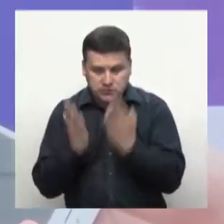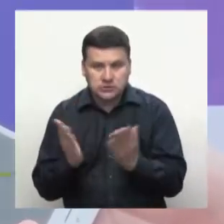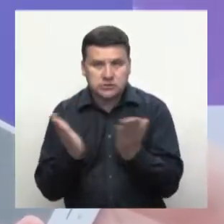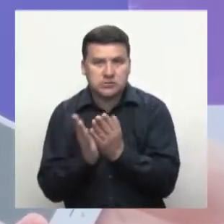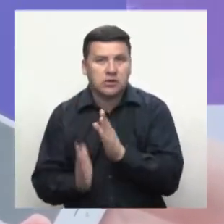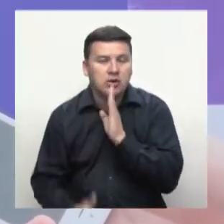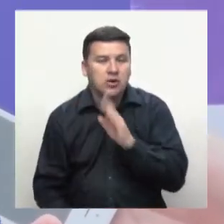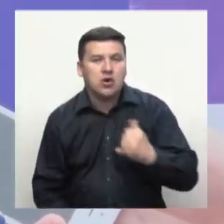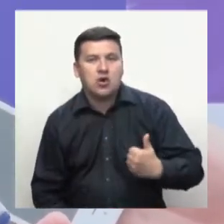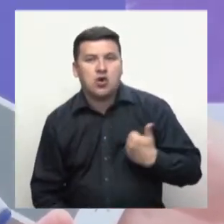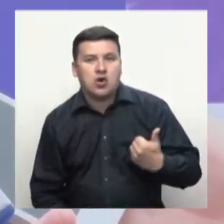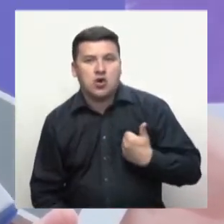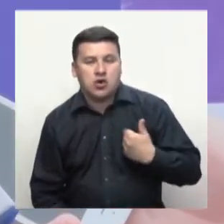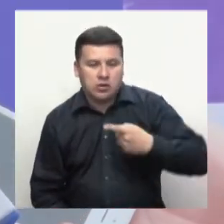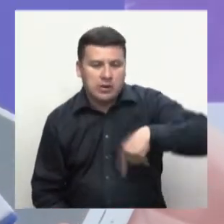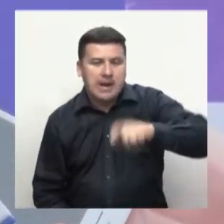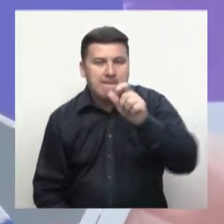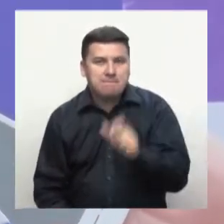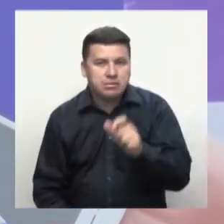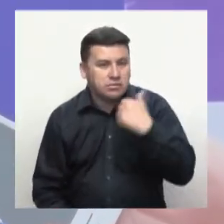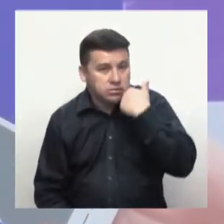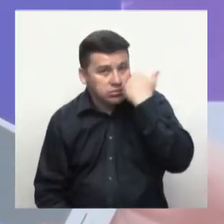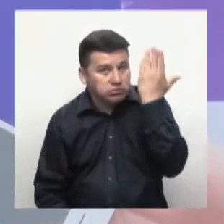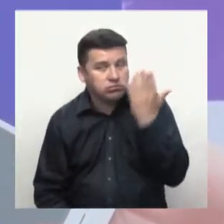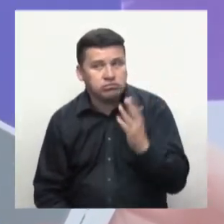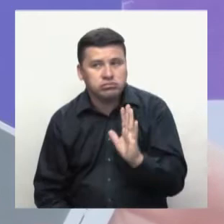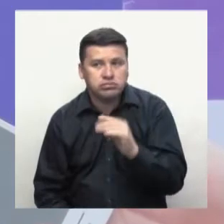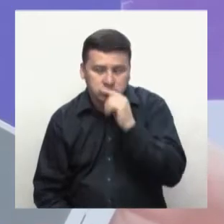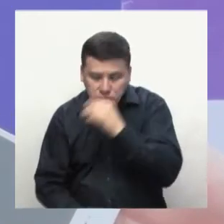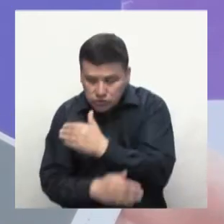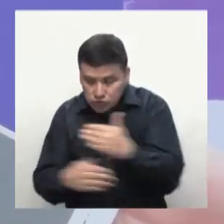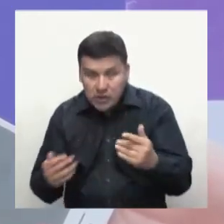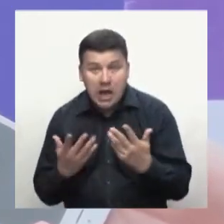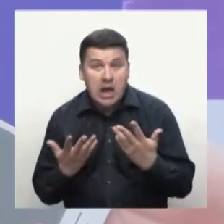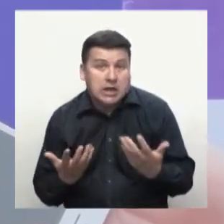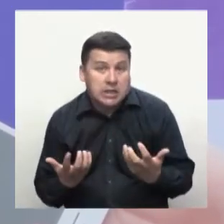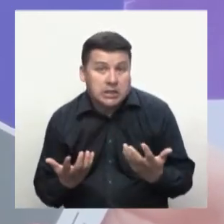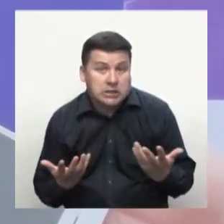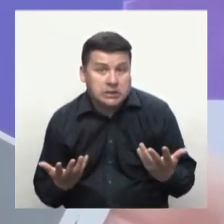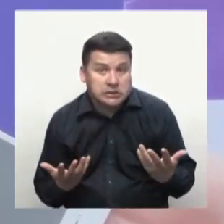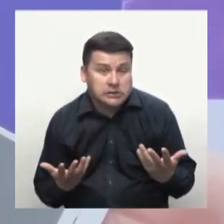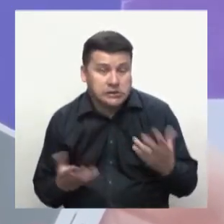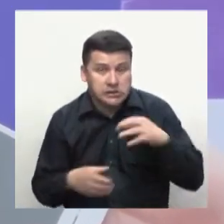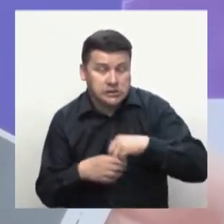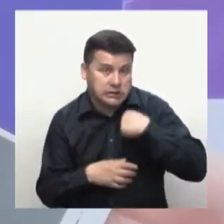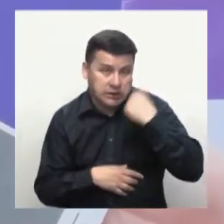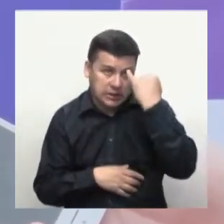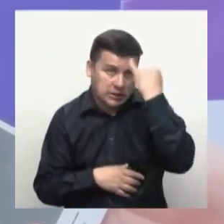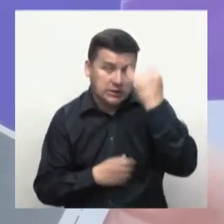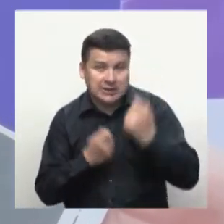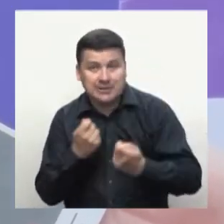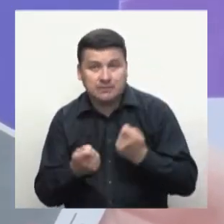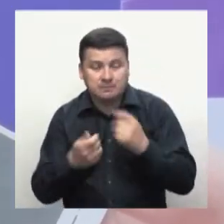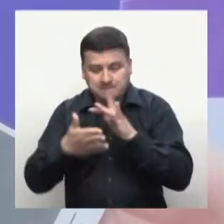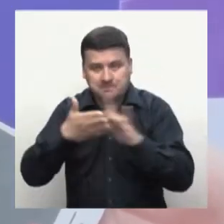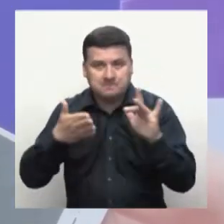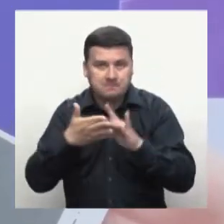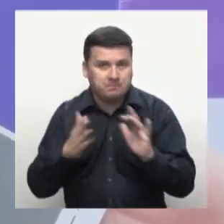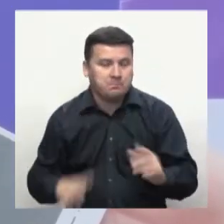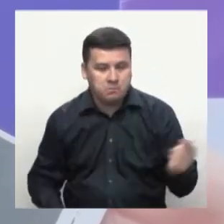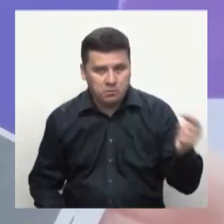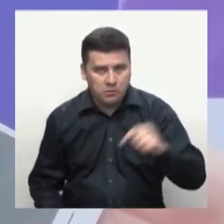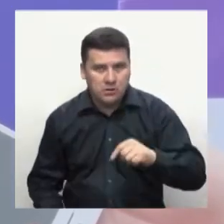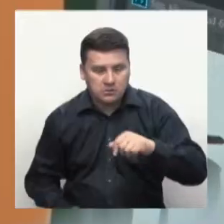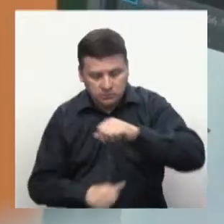o para las personas adultas o para niños que quieran, que tengan ideas digitales y que vengan aquí a producir para